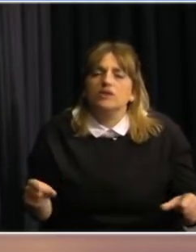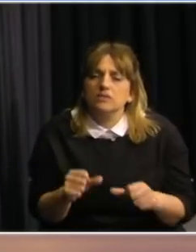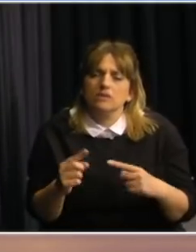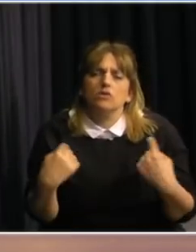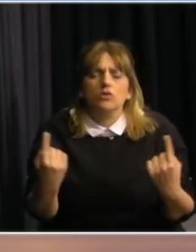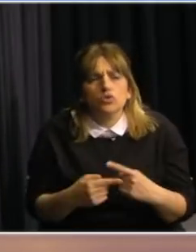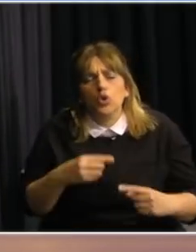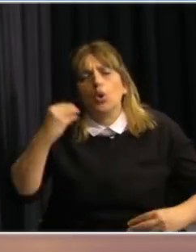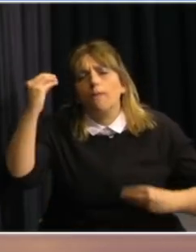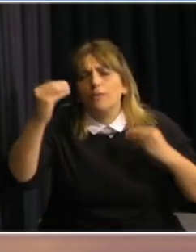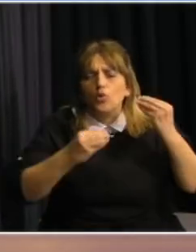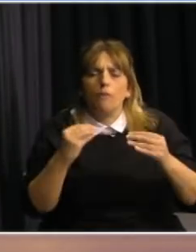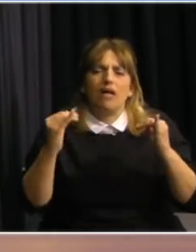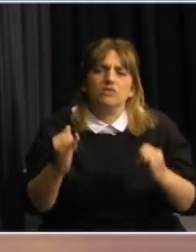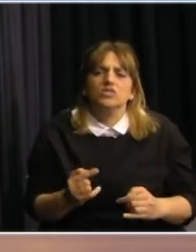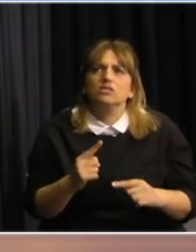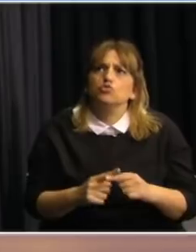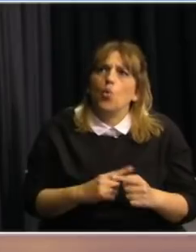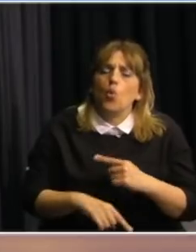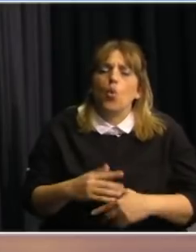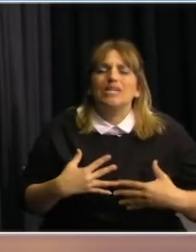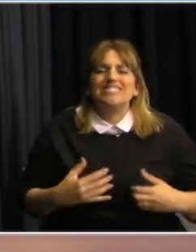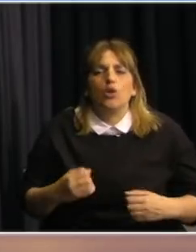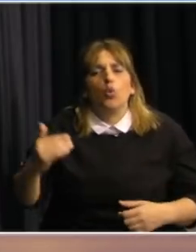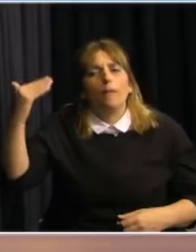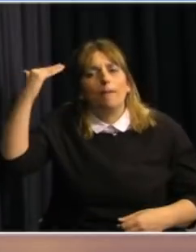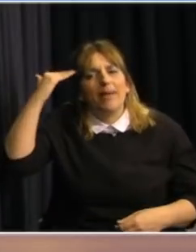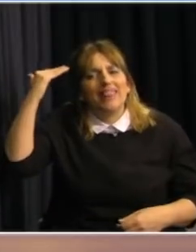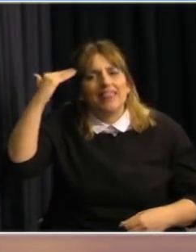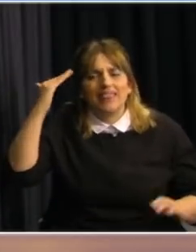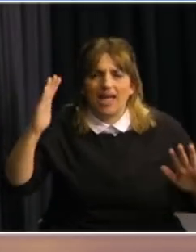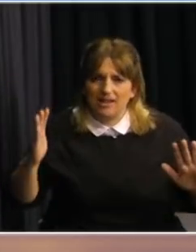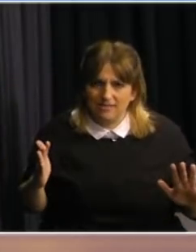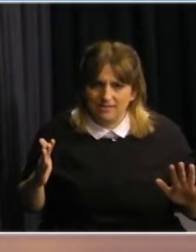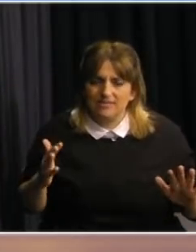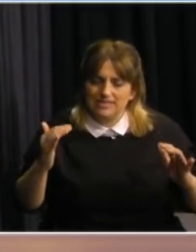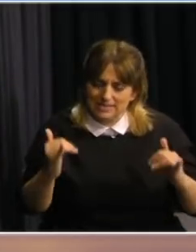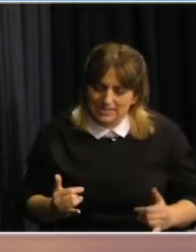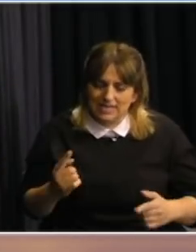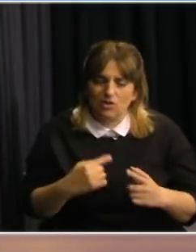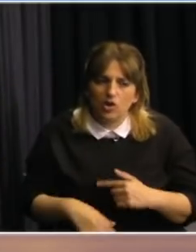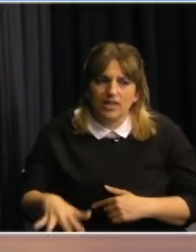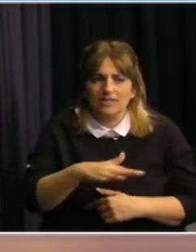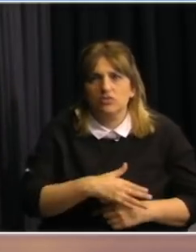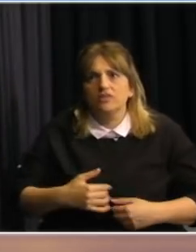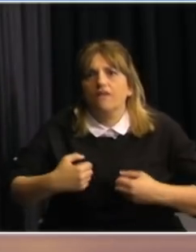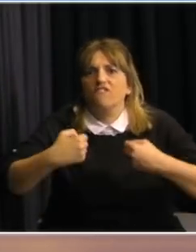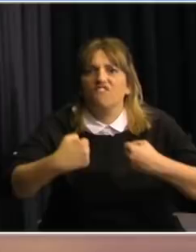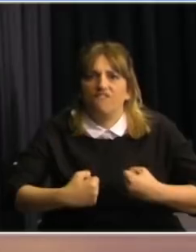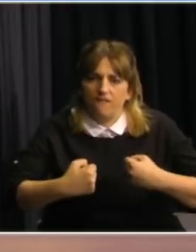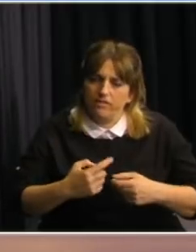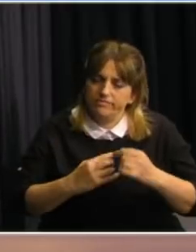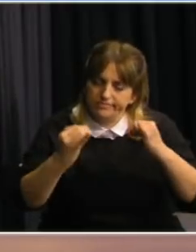preocupados con los efectos sobre la salud mental que toda esta instancia de confinamiento extendido ha tenido